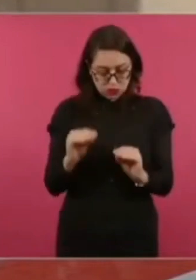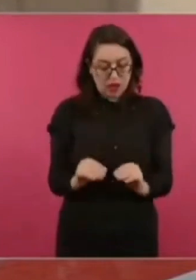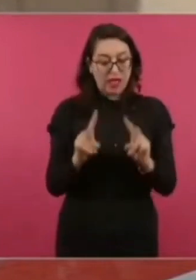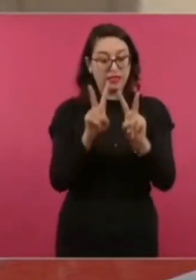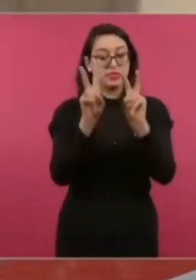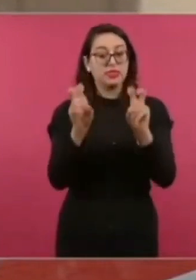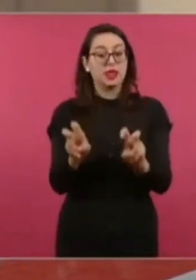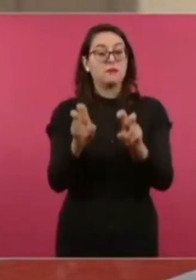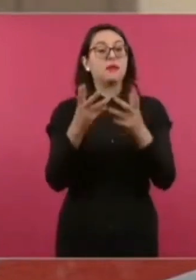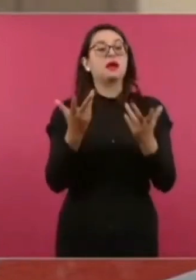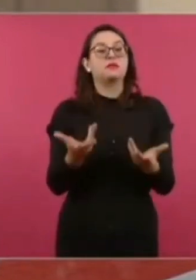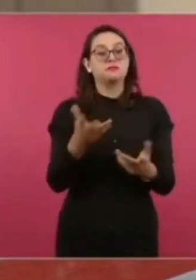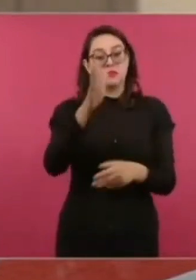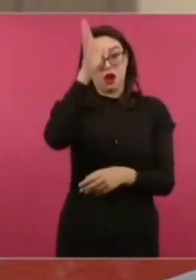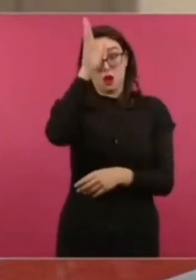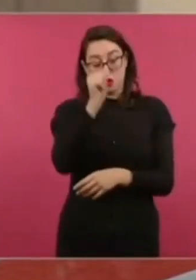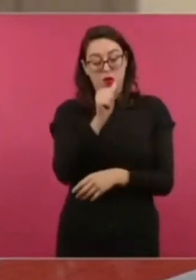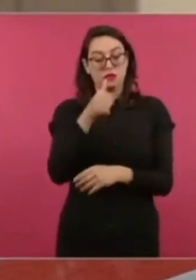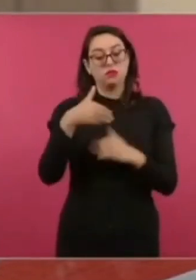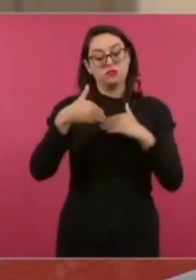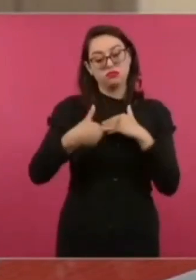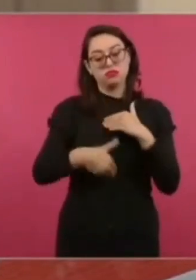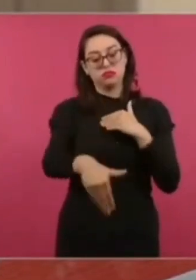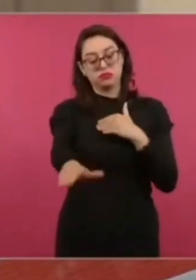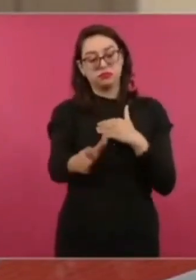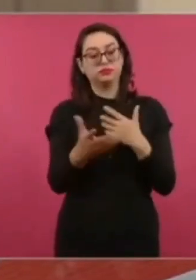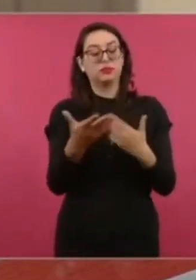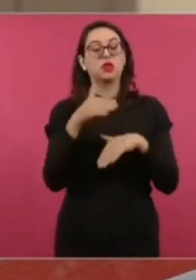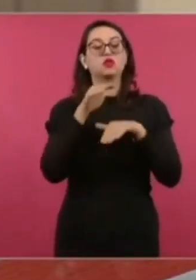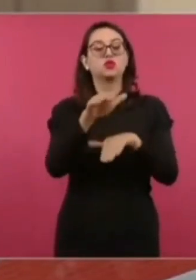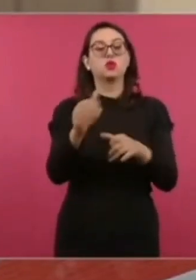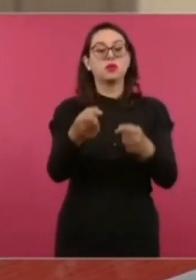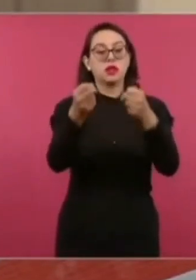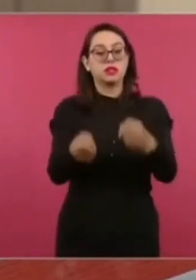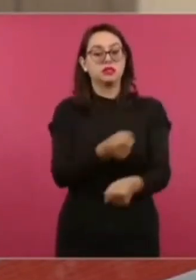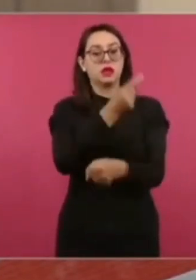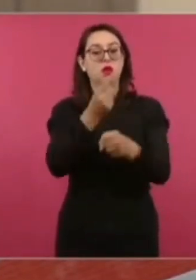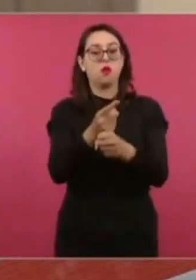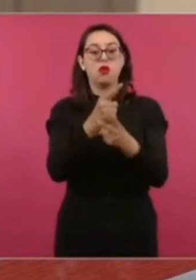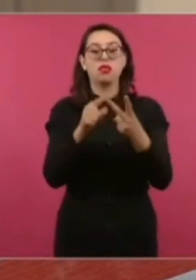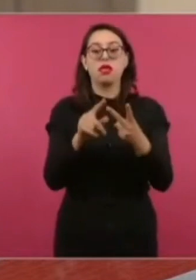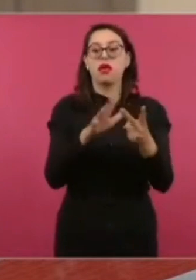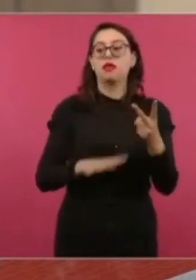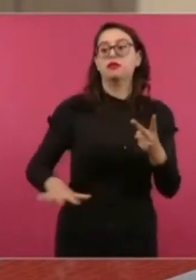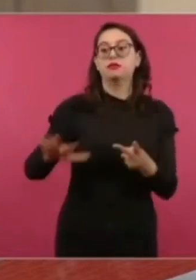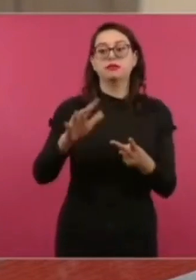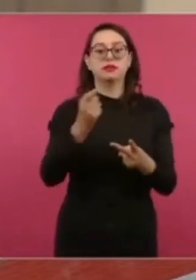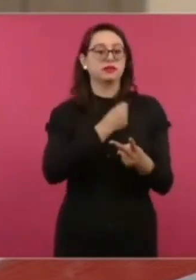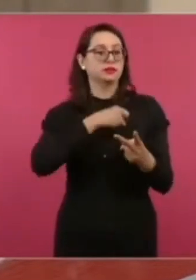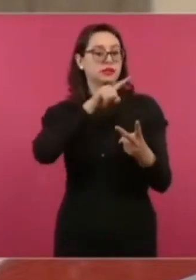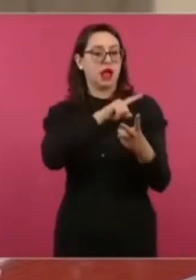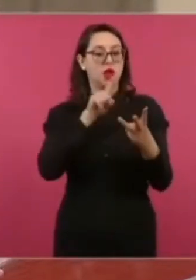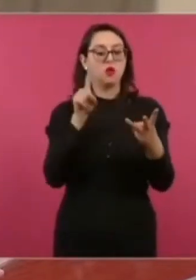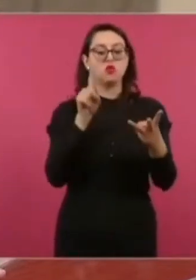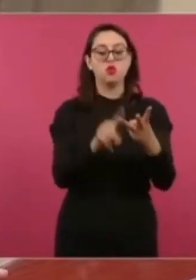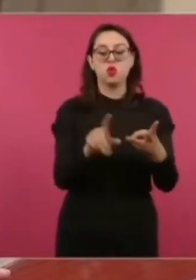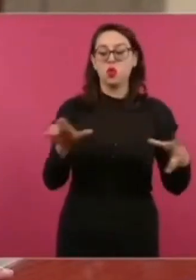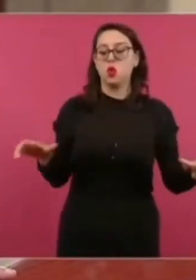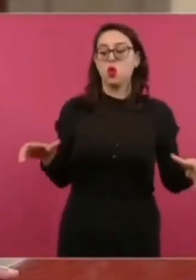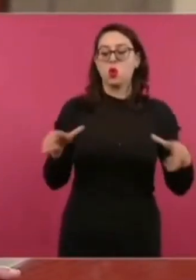del entendimiento bicentenario sobre seguridad, salud pública y comunidades seguras